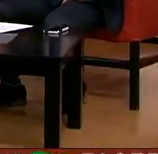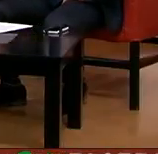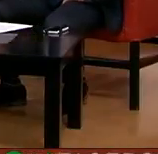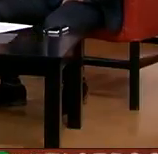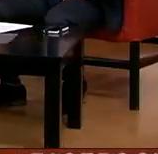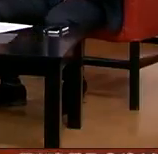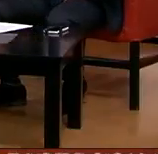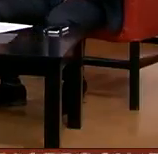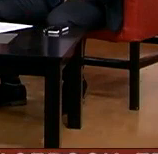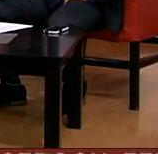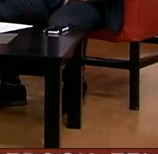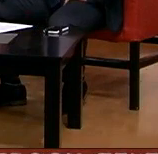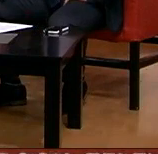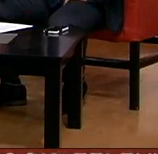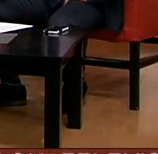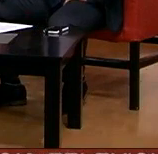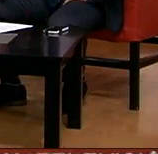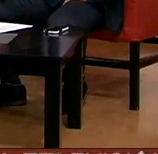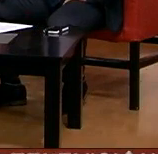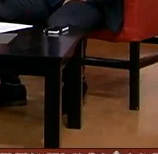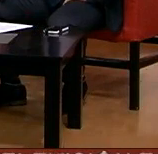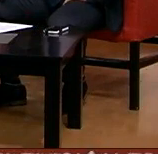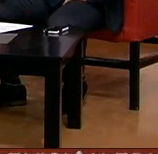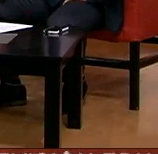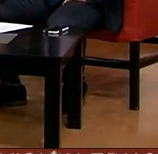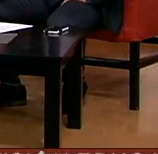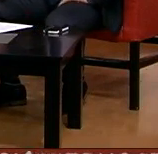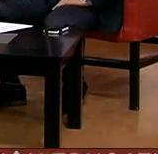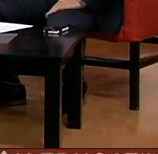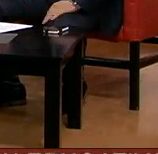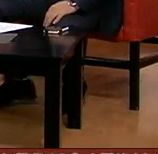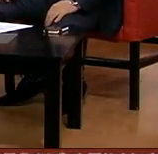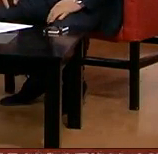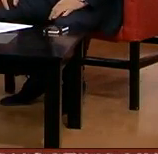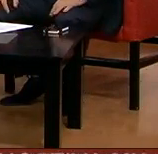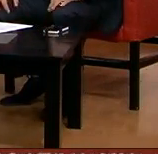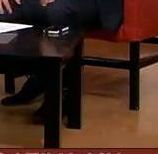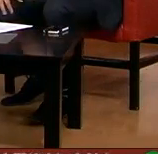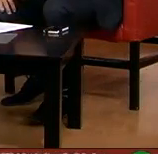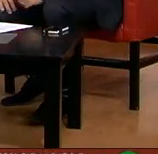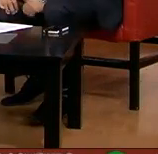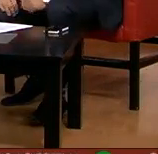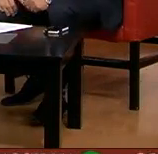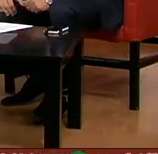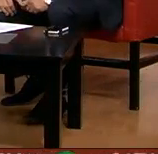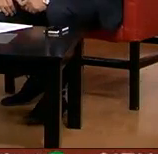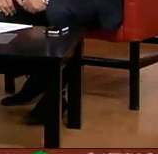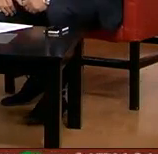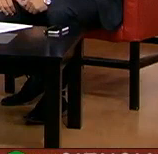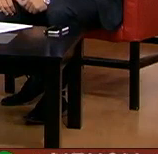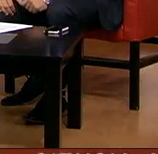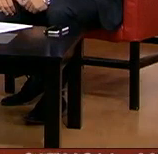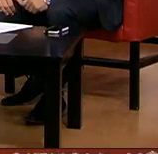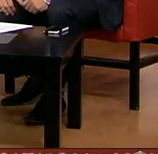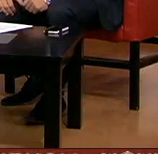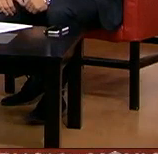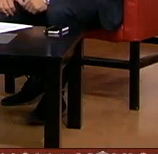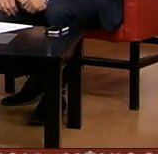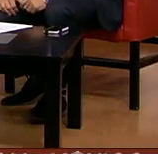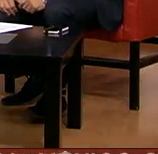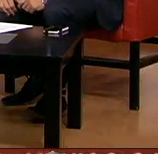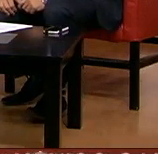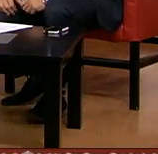bueno pues esta mañana está aquí en el estudio nuestro compañero conductor él es Glenn Rodrigo Magaña y él nos viene a hablar de